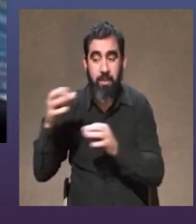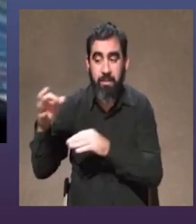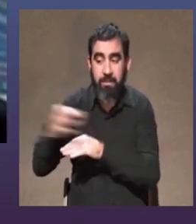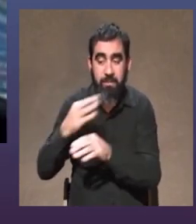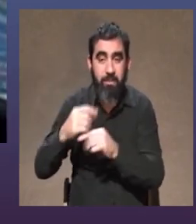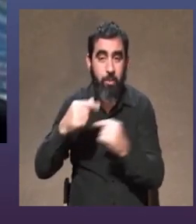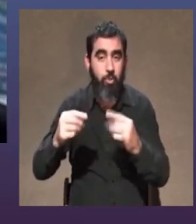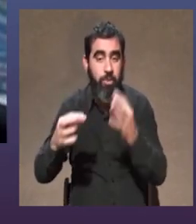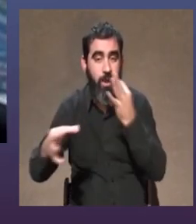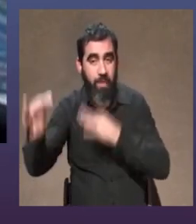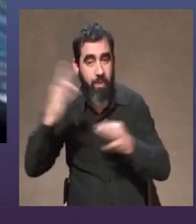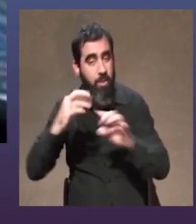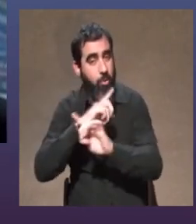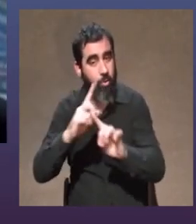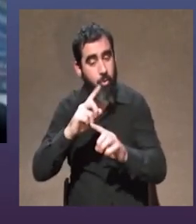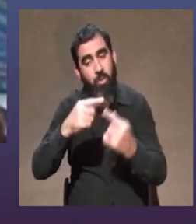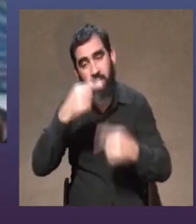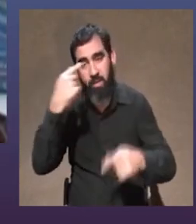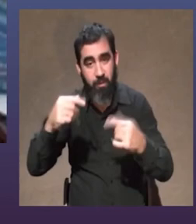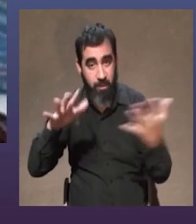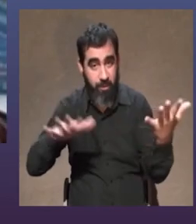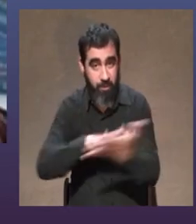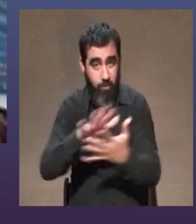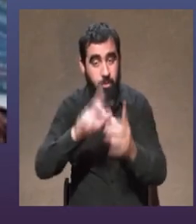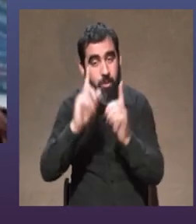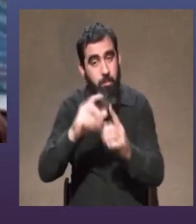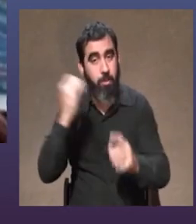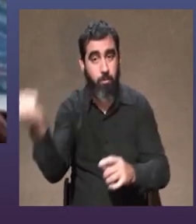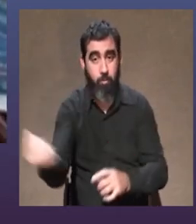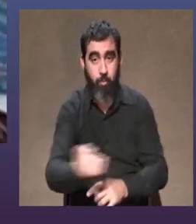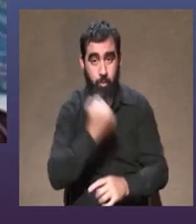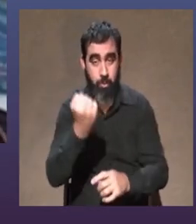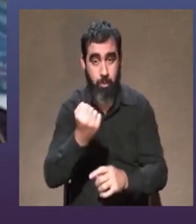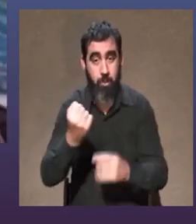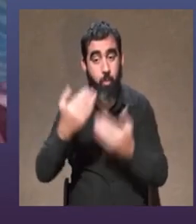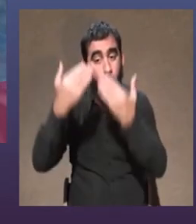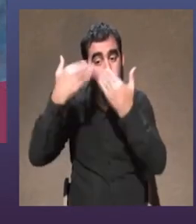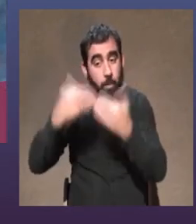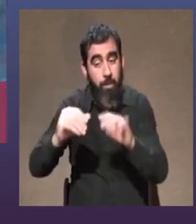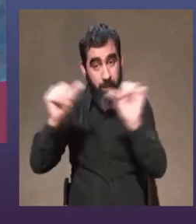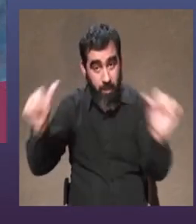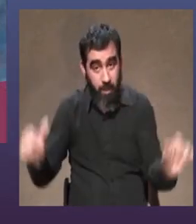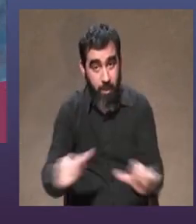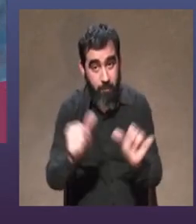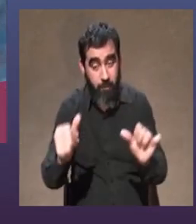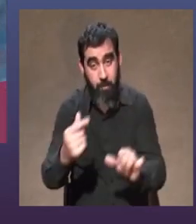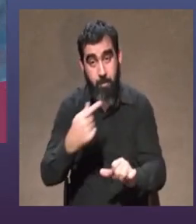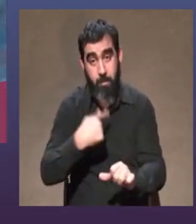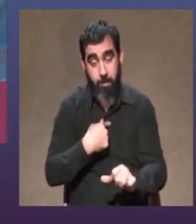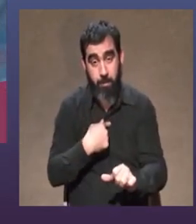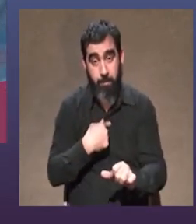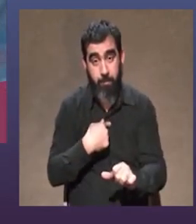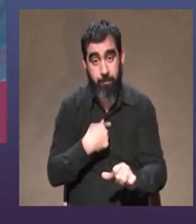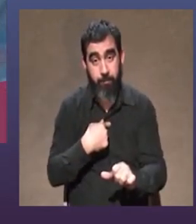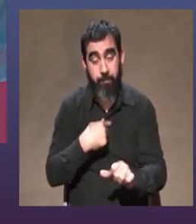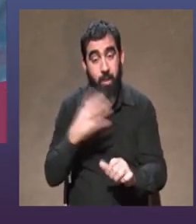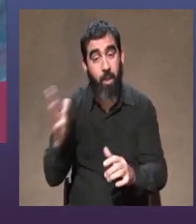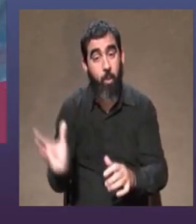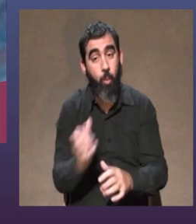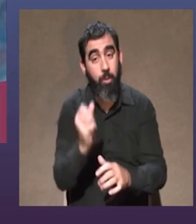en las herramientas del teatro sino en otros planos también importantes creo que al comienzo de la actividad para mí haber estado